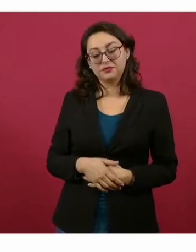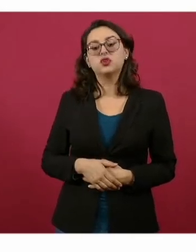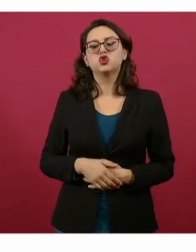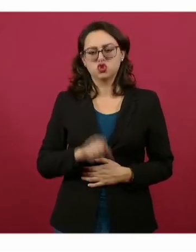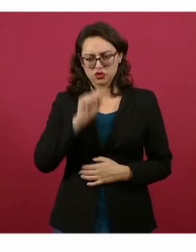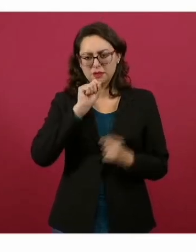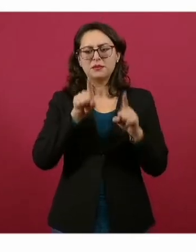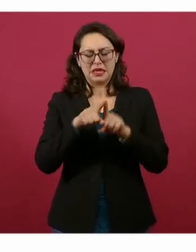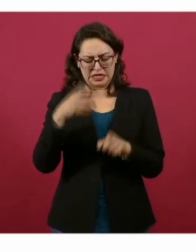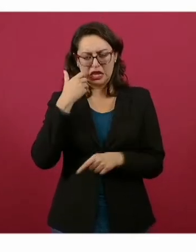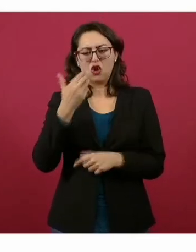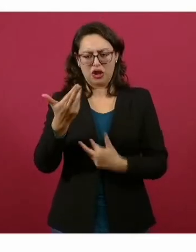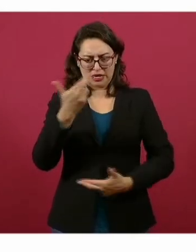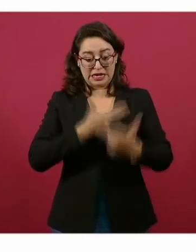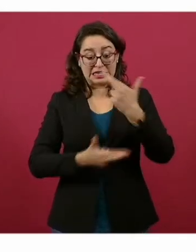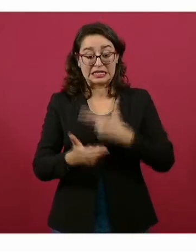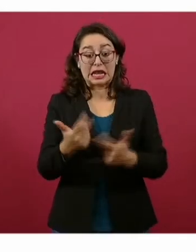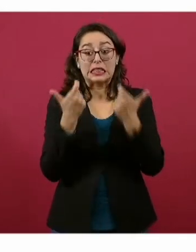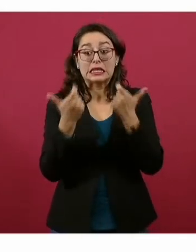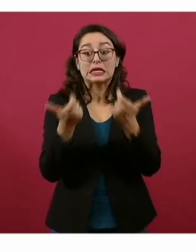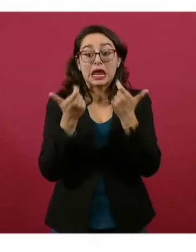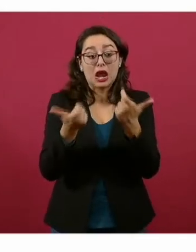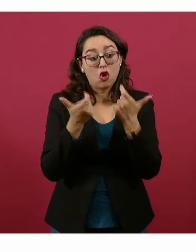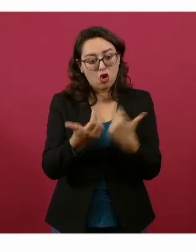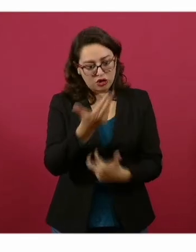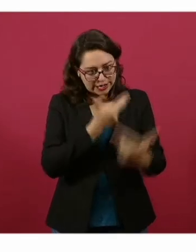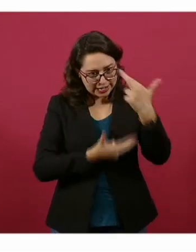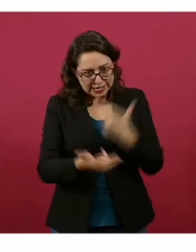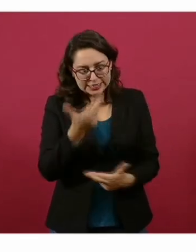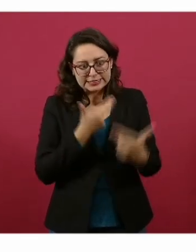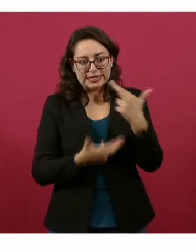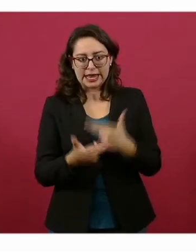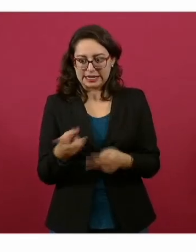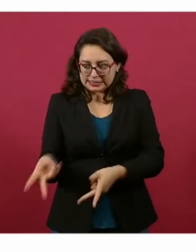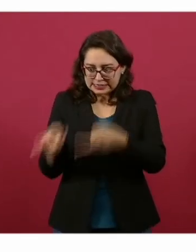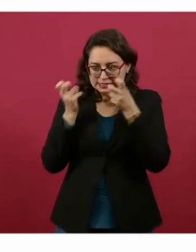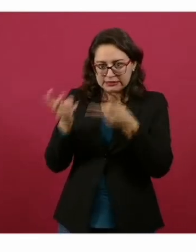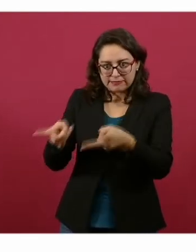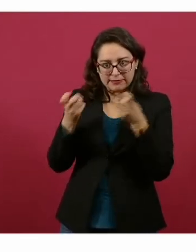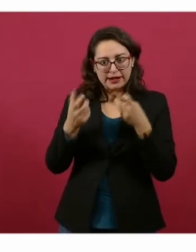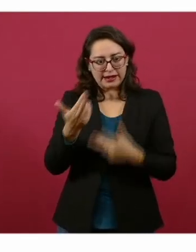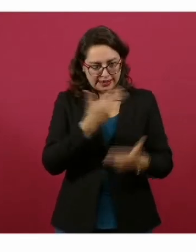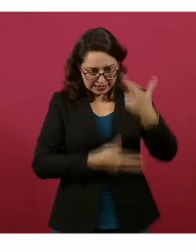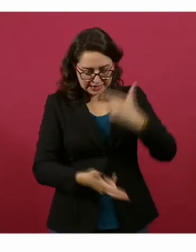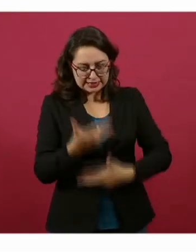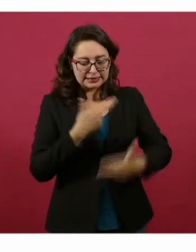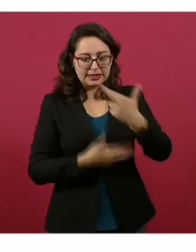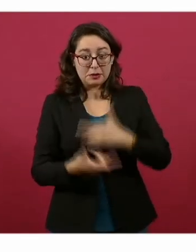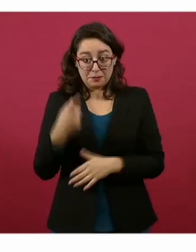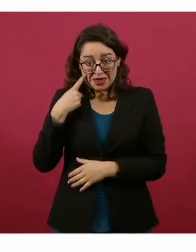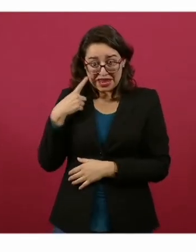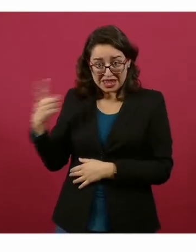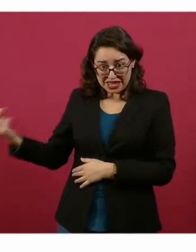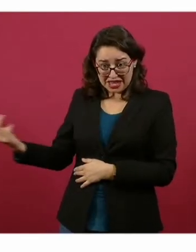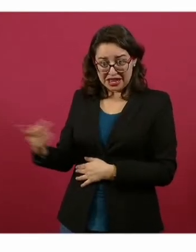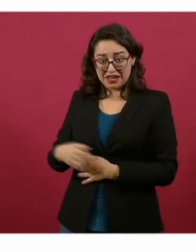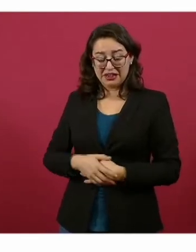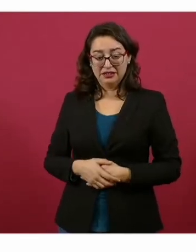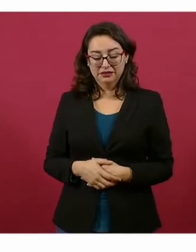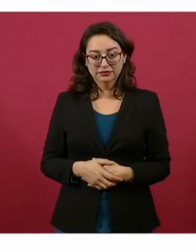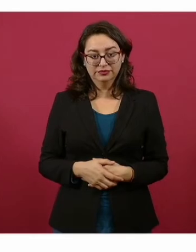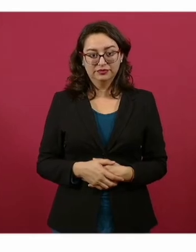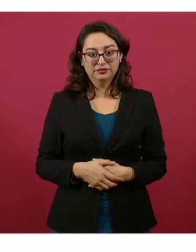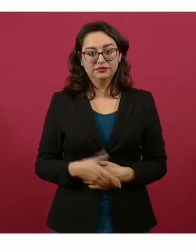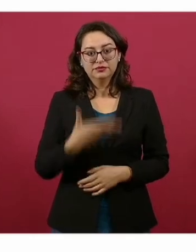regresen, pero lo que se robaron. Miren, Miguel de la Madrid, la